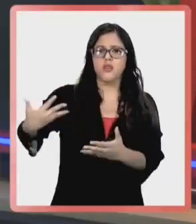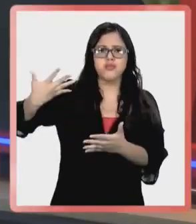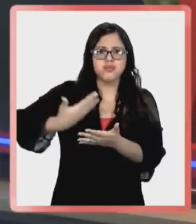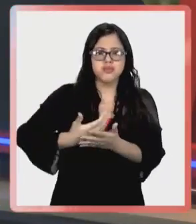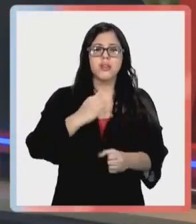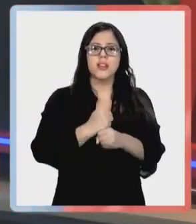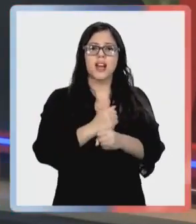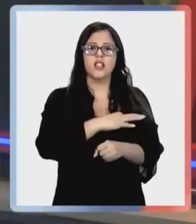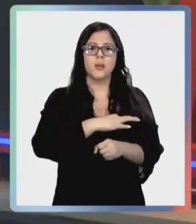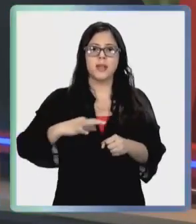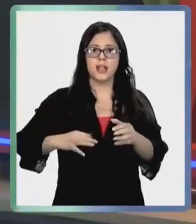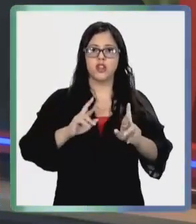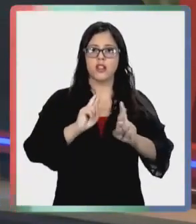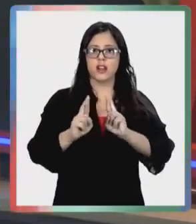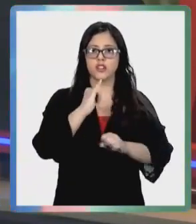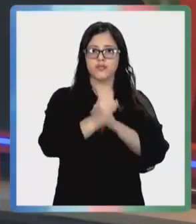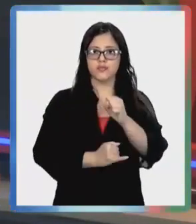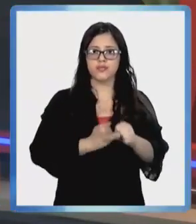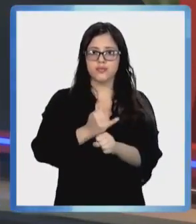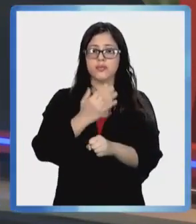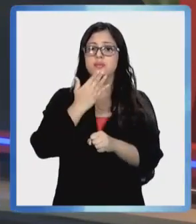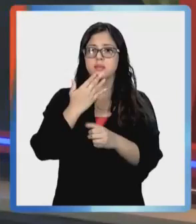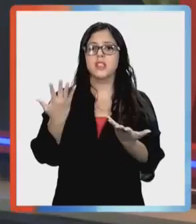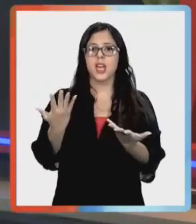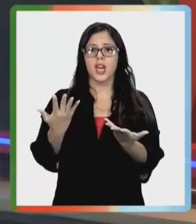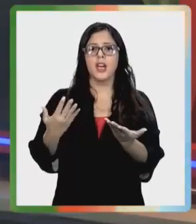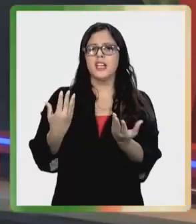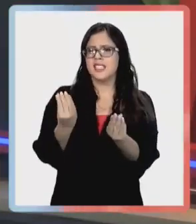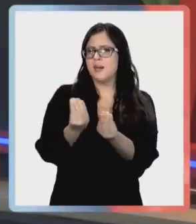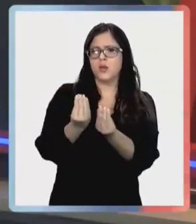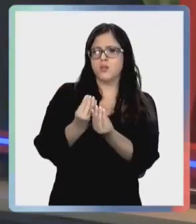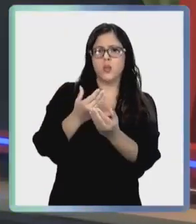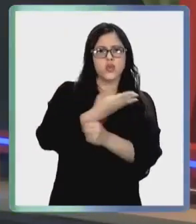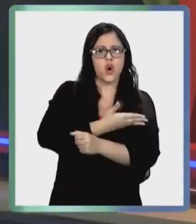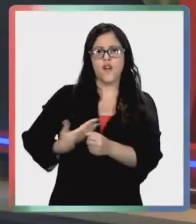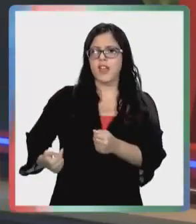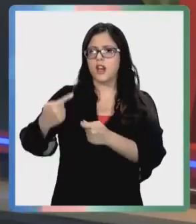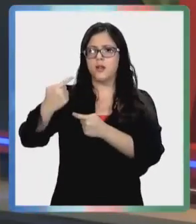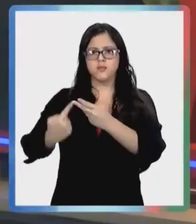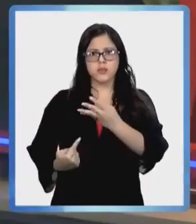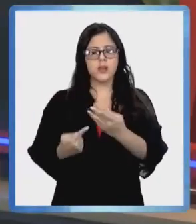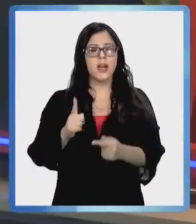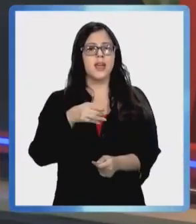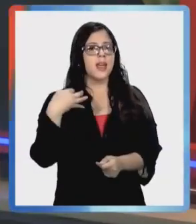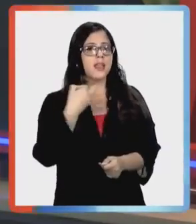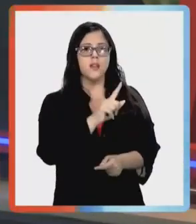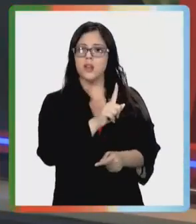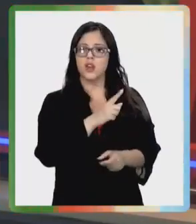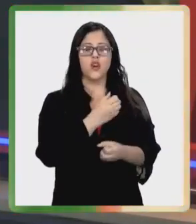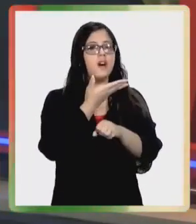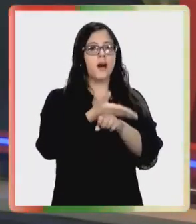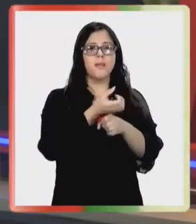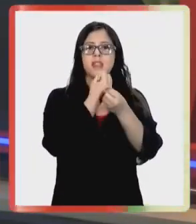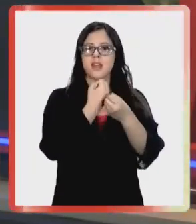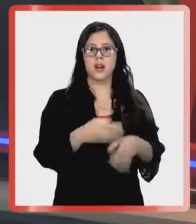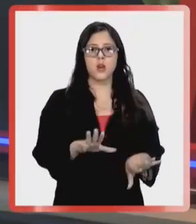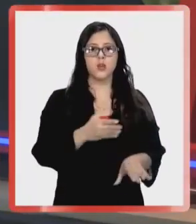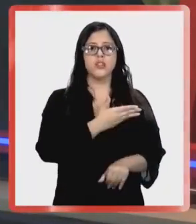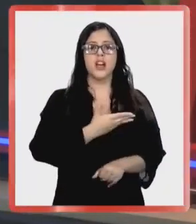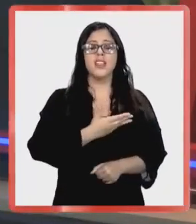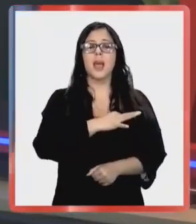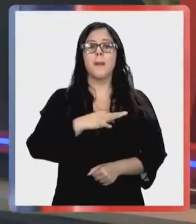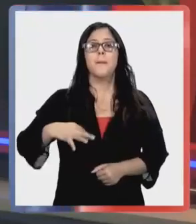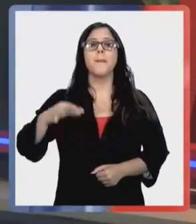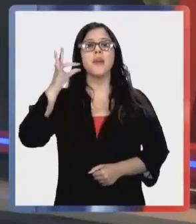y llevan largos años en el Ministerio de Relaciones Exteriores, incluso trascendiendo varios gobiernos, y descartó pedir la renuncia de la ministra